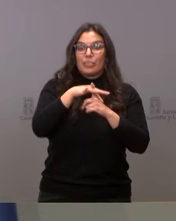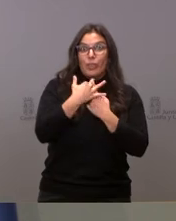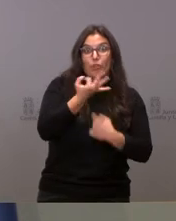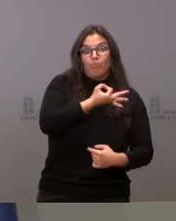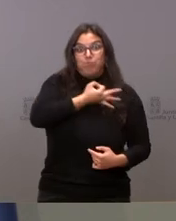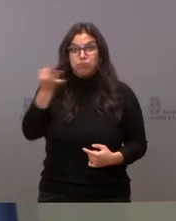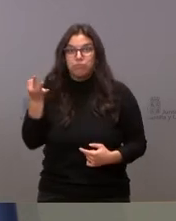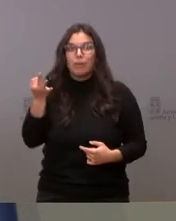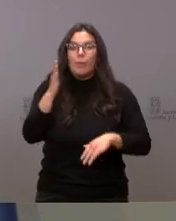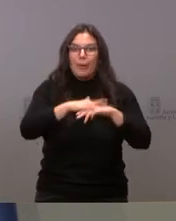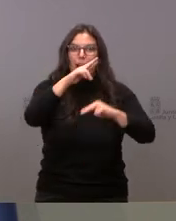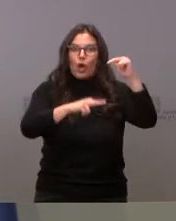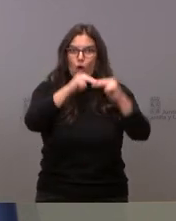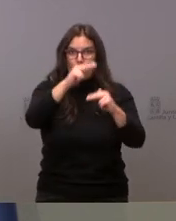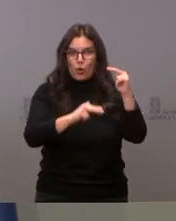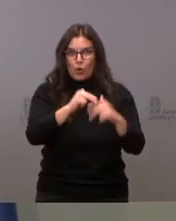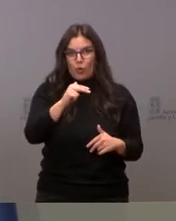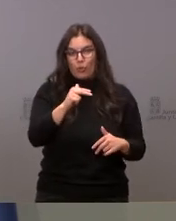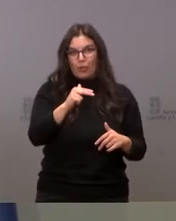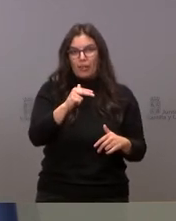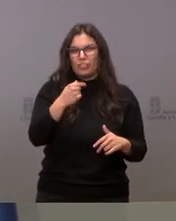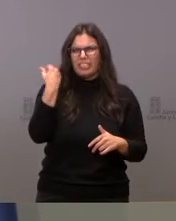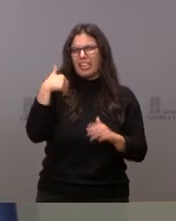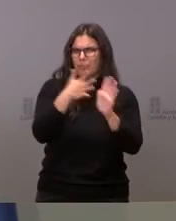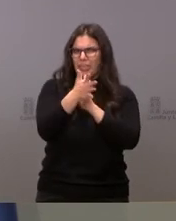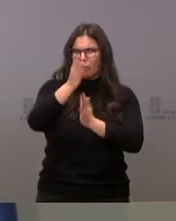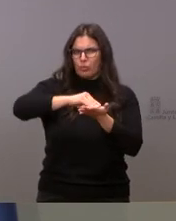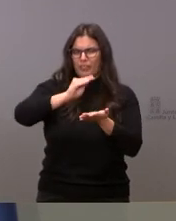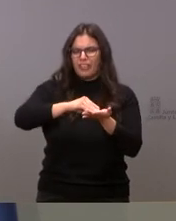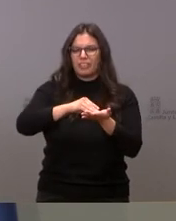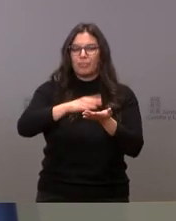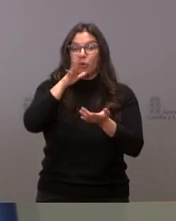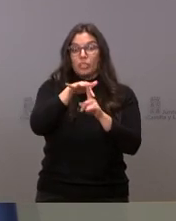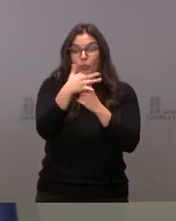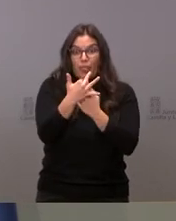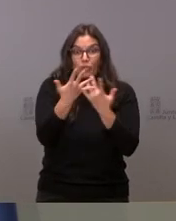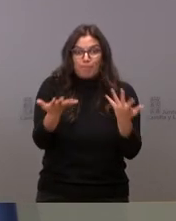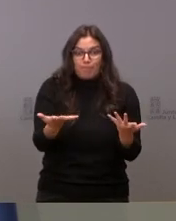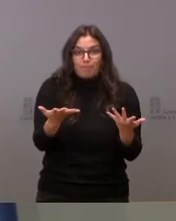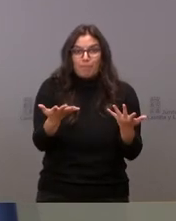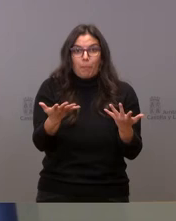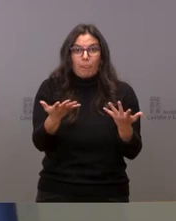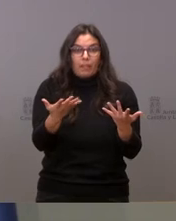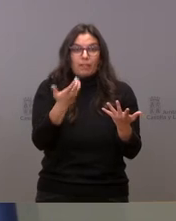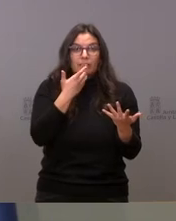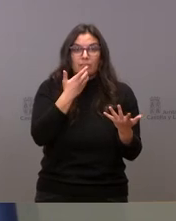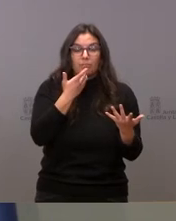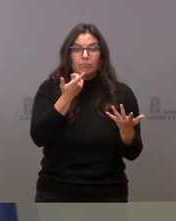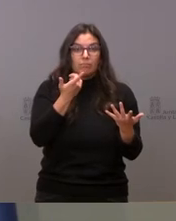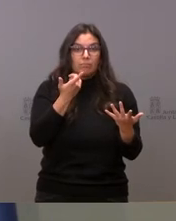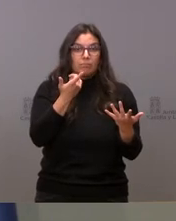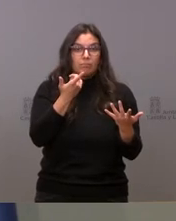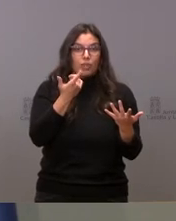las obras en una situación, y esto creo que lo he explicado ya muchas veces en las cuales no tuviéramos que hacer las obras